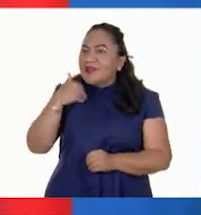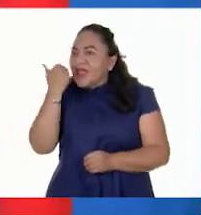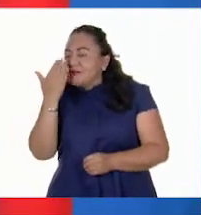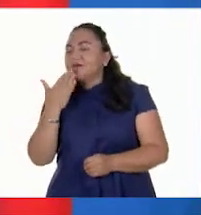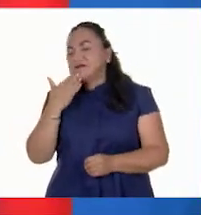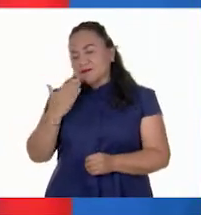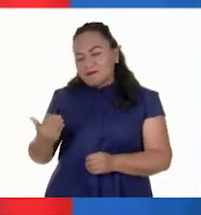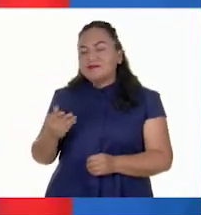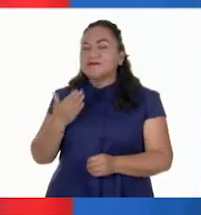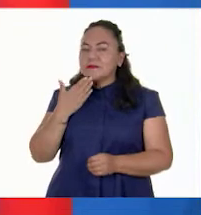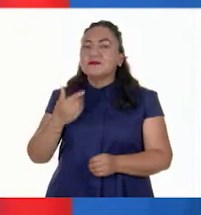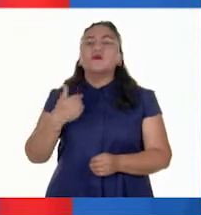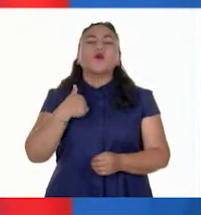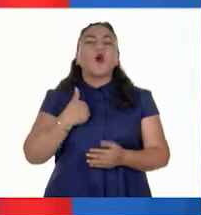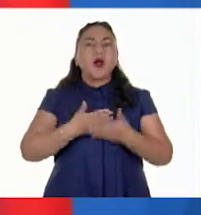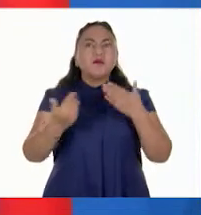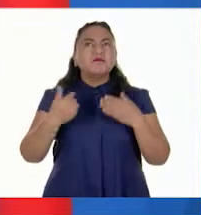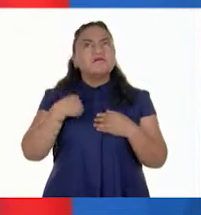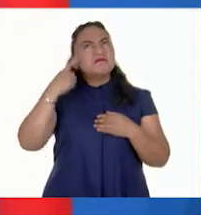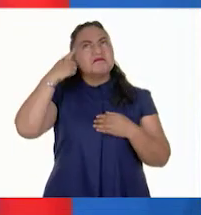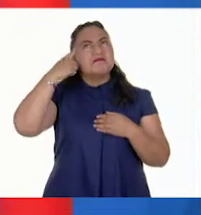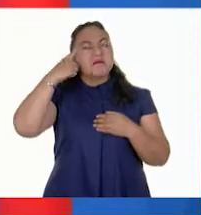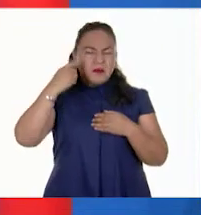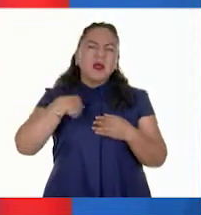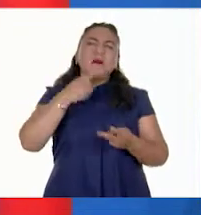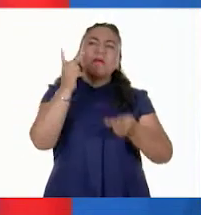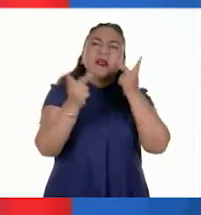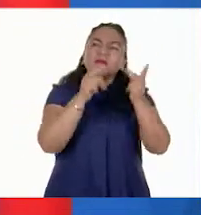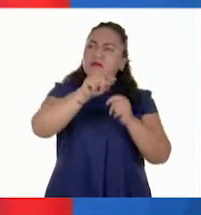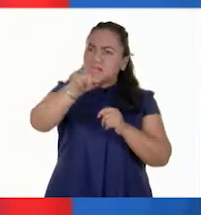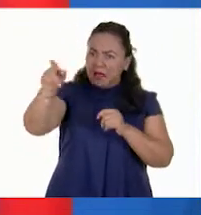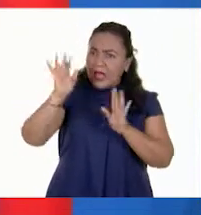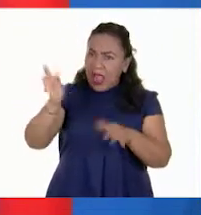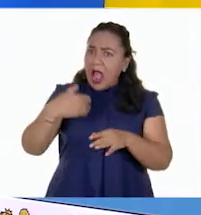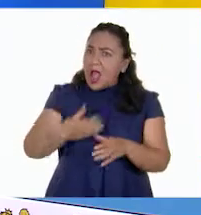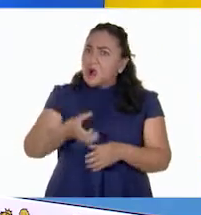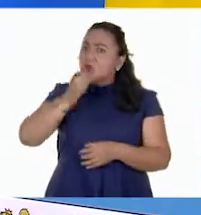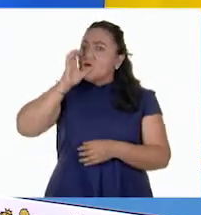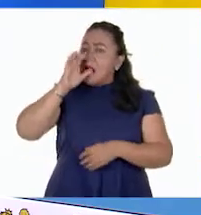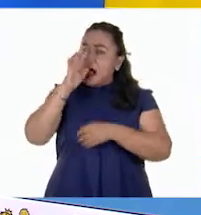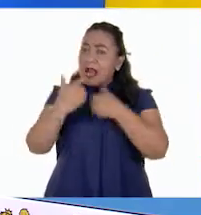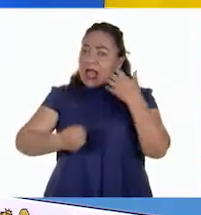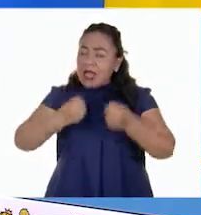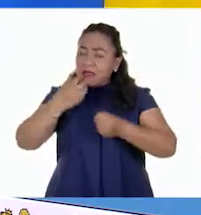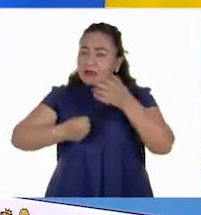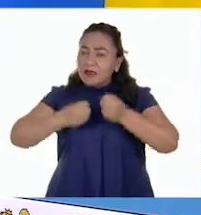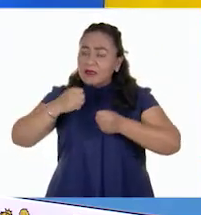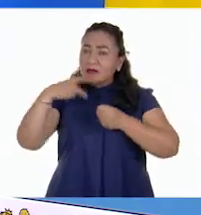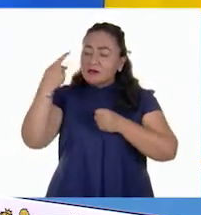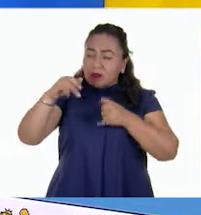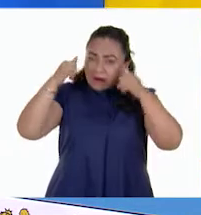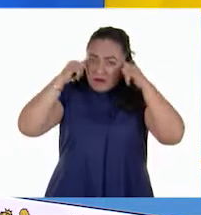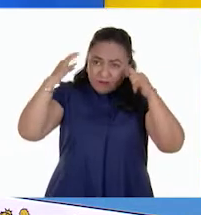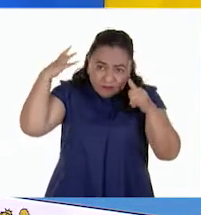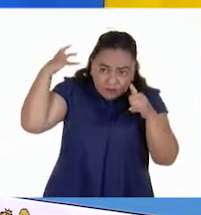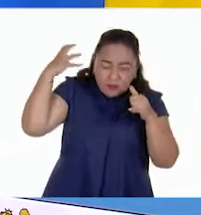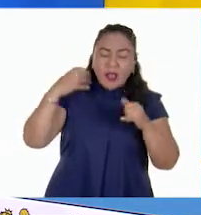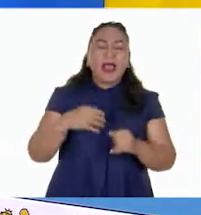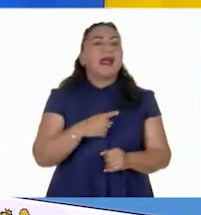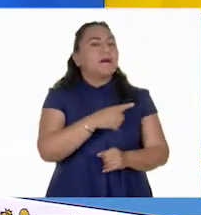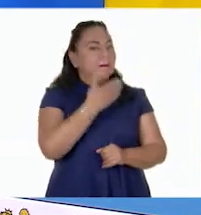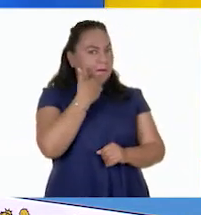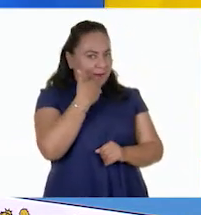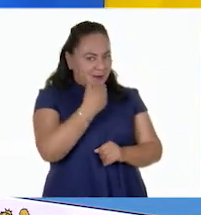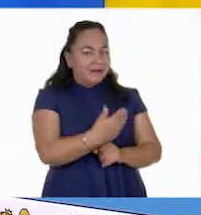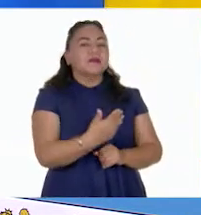Yo voy a preguntar a las personas que conozco si han probado la leche de búfala. Bien, para continuar con la relación de las condiciones